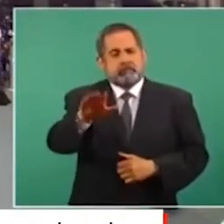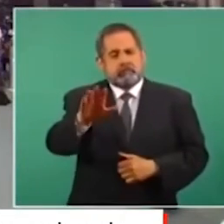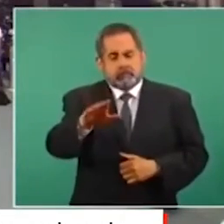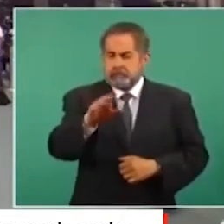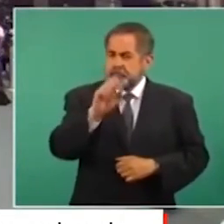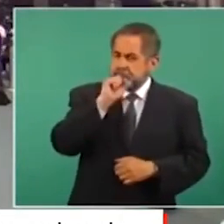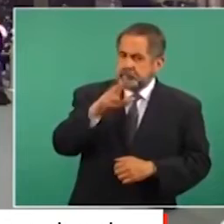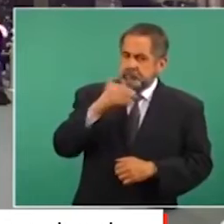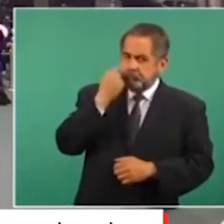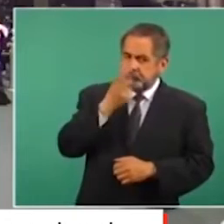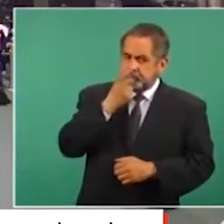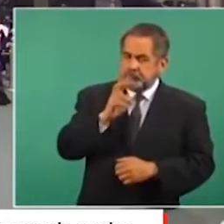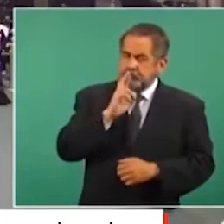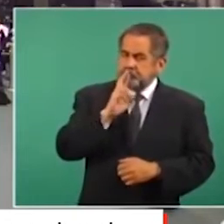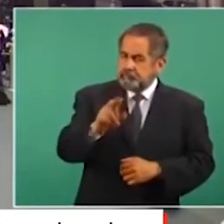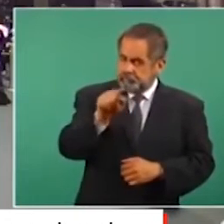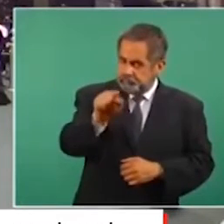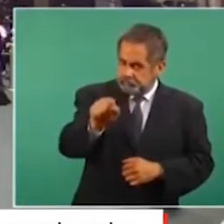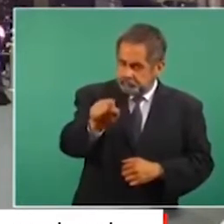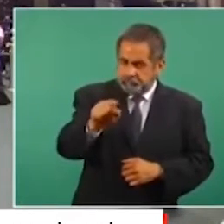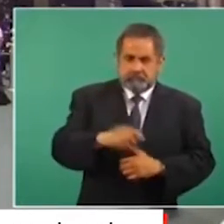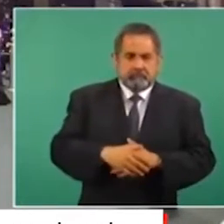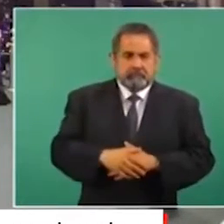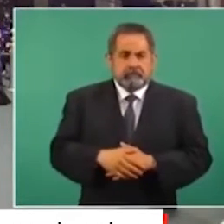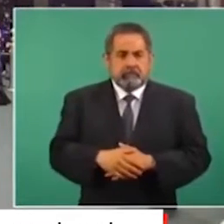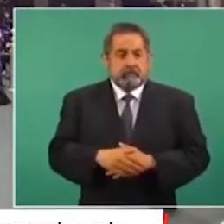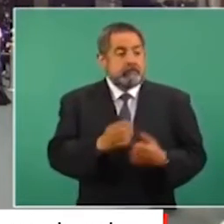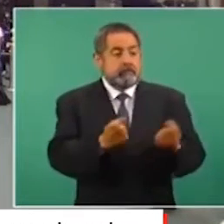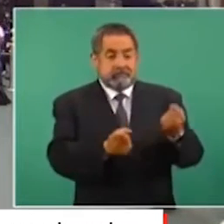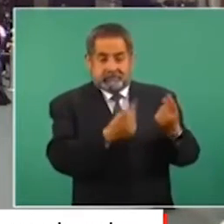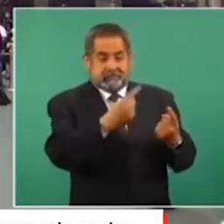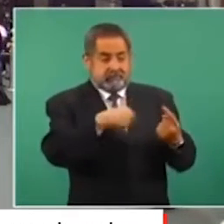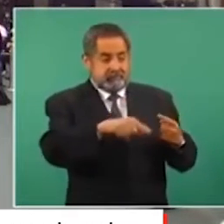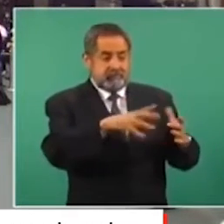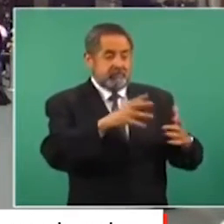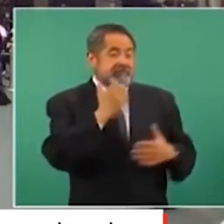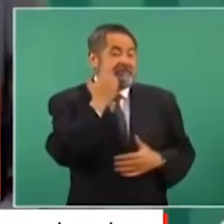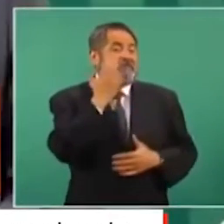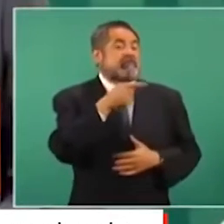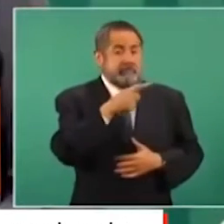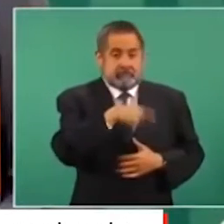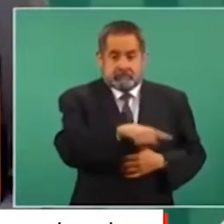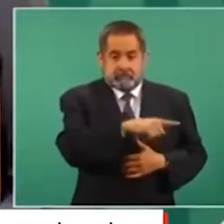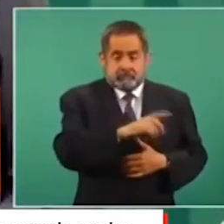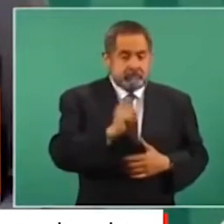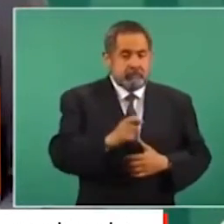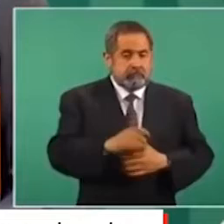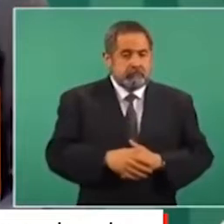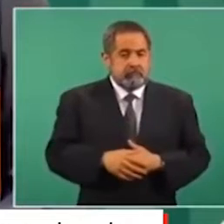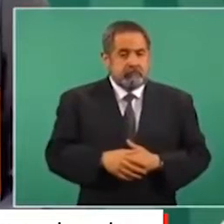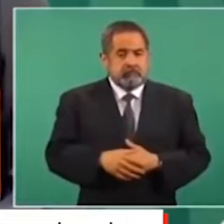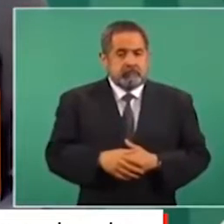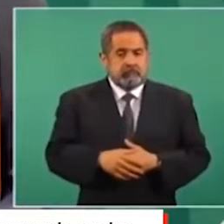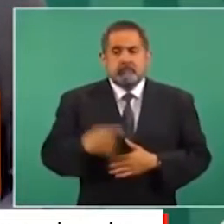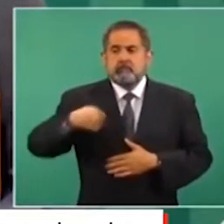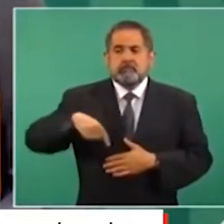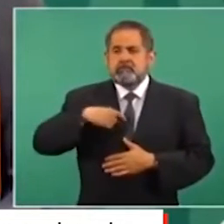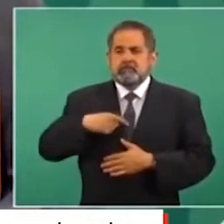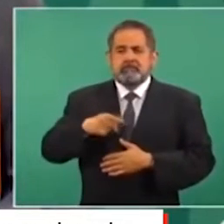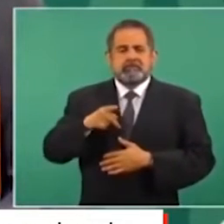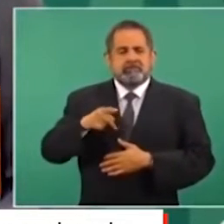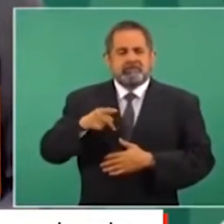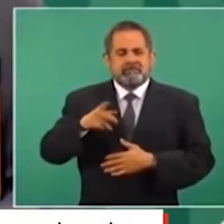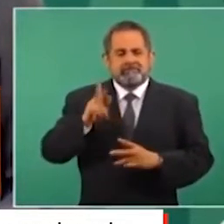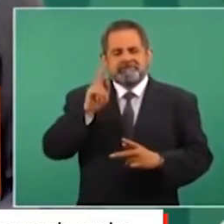quiero decir algo sobre eso. Hay quienes quisieran que no lográramos ningún